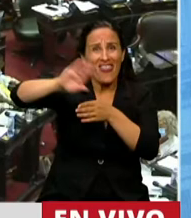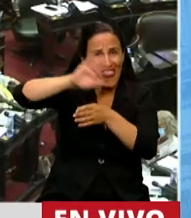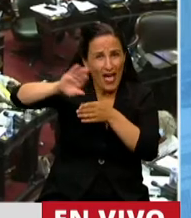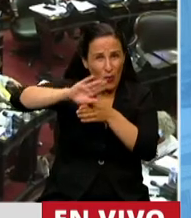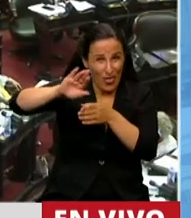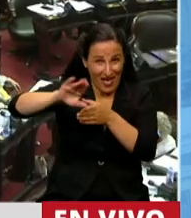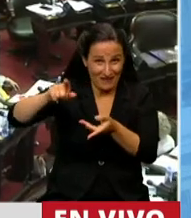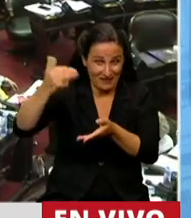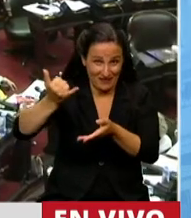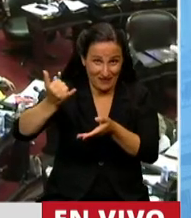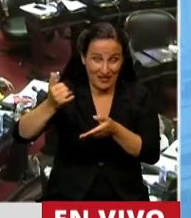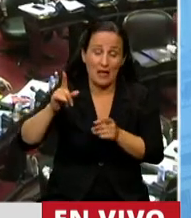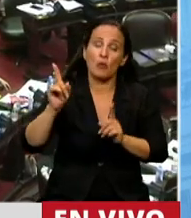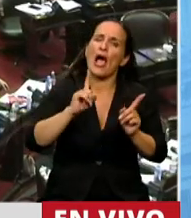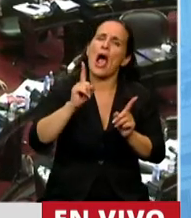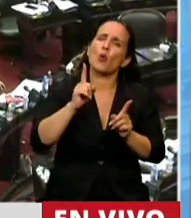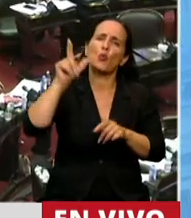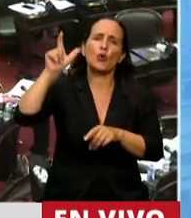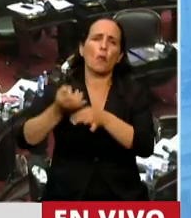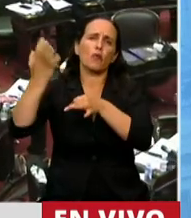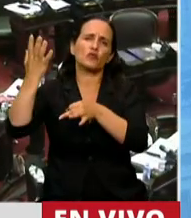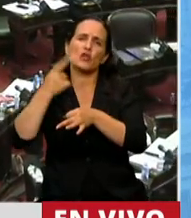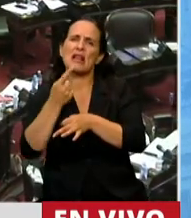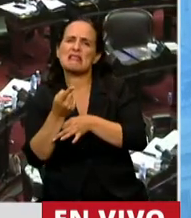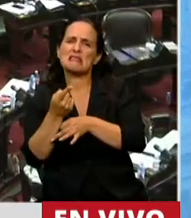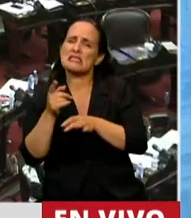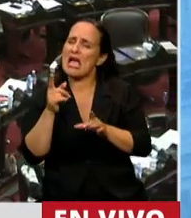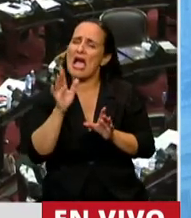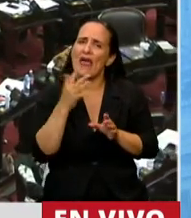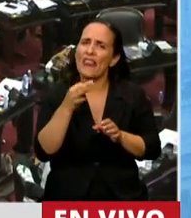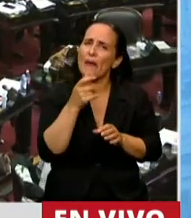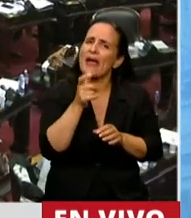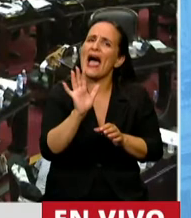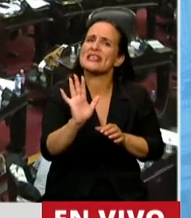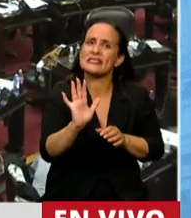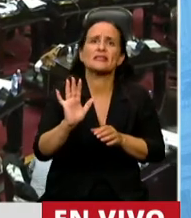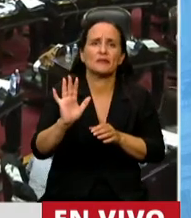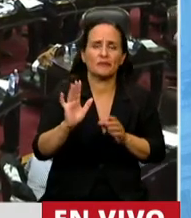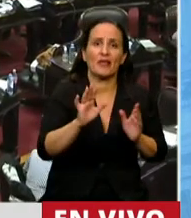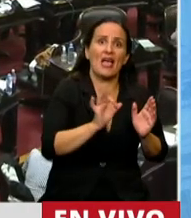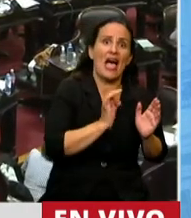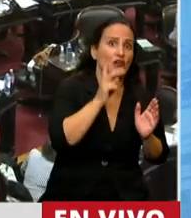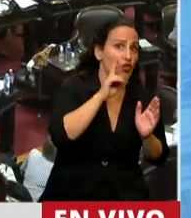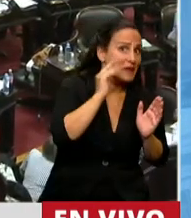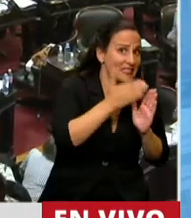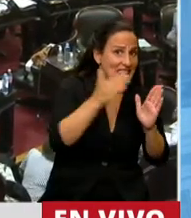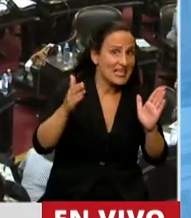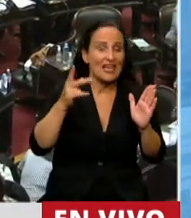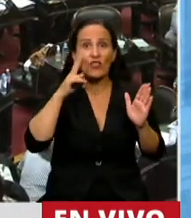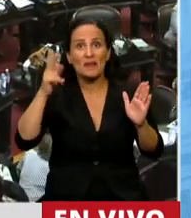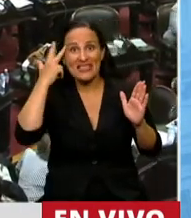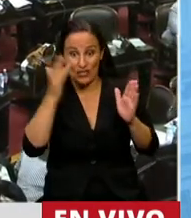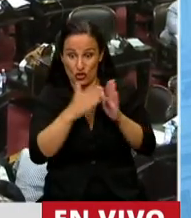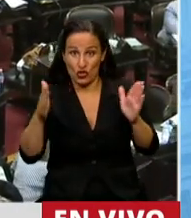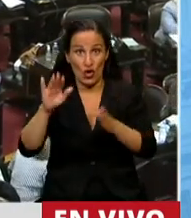neta, ya que algunos economistas han sostenido que hay que tomarla en estos términos, incurrida entre el 2016 y el 2018